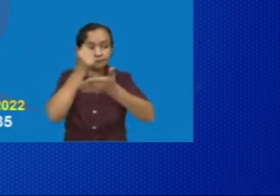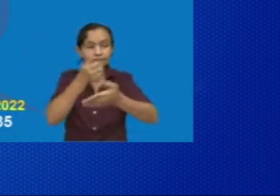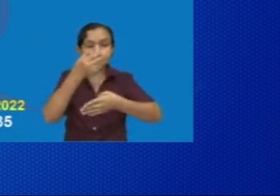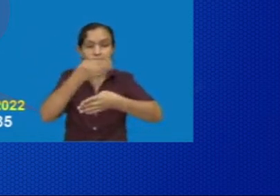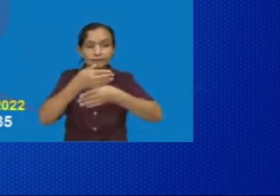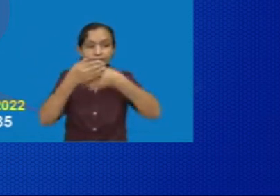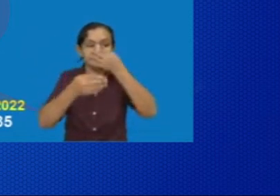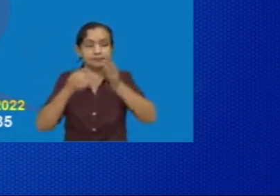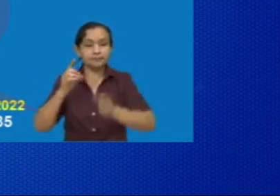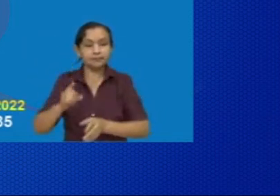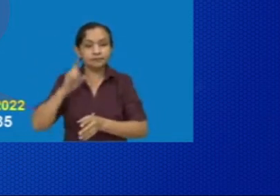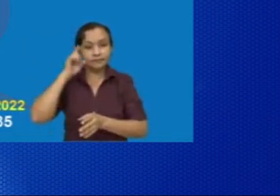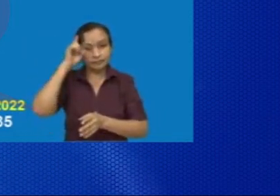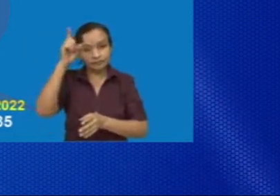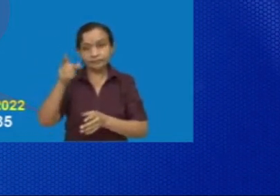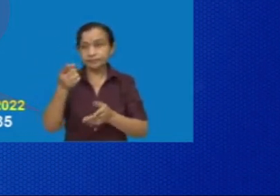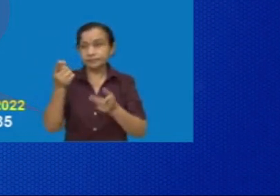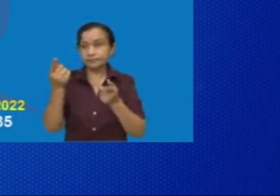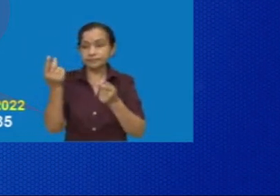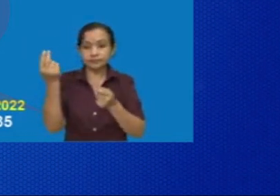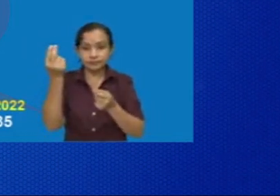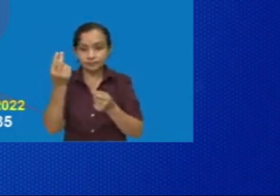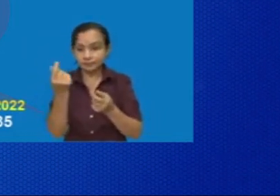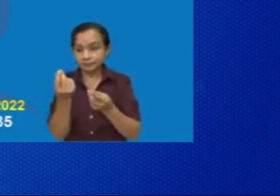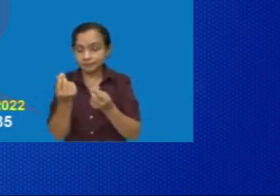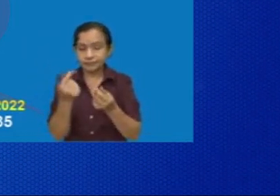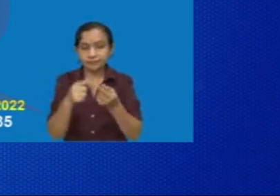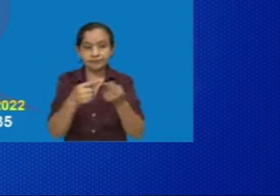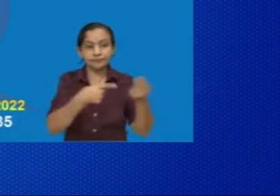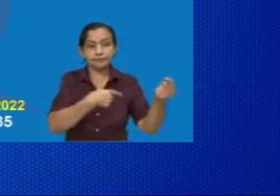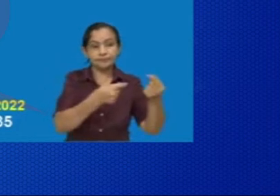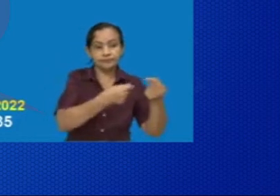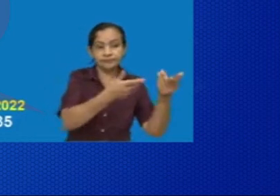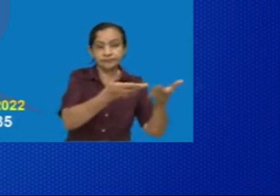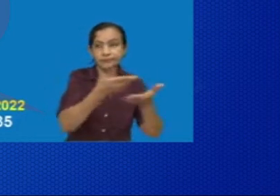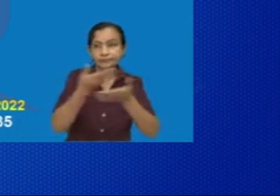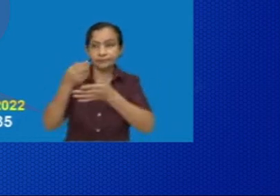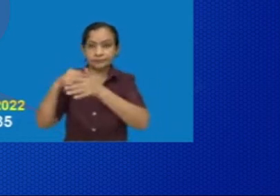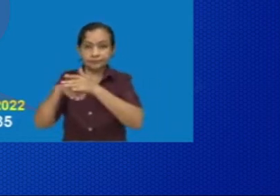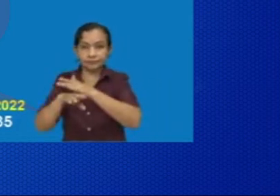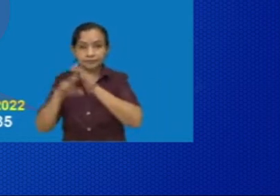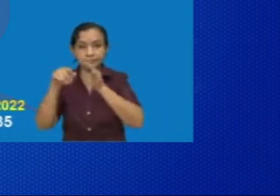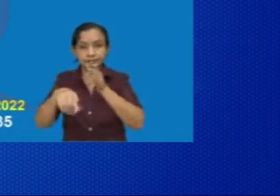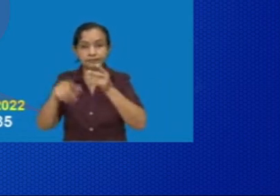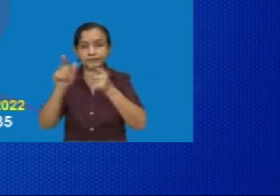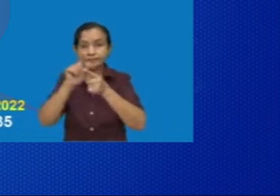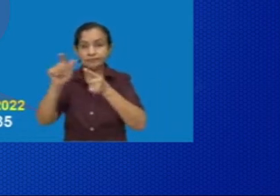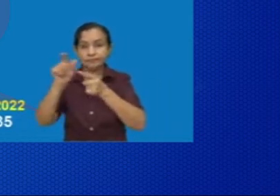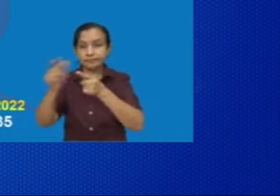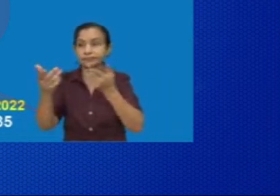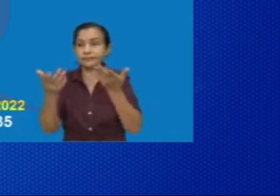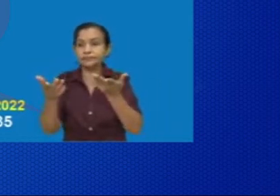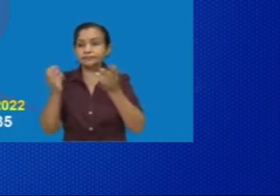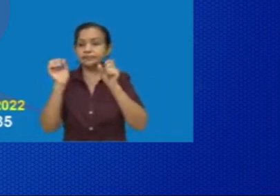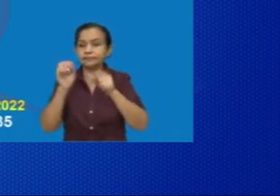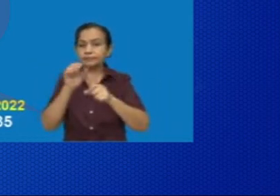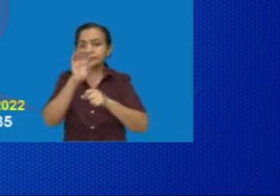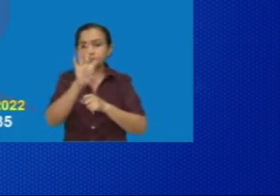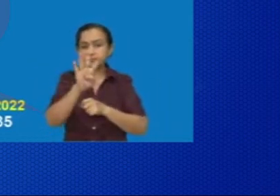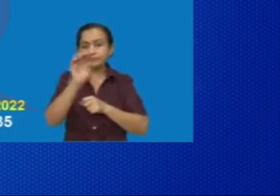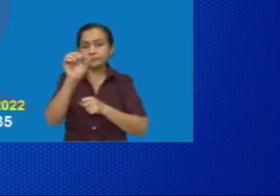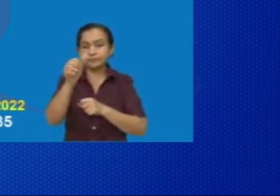estamos desarrollando, las utilidades que acabamos de tener en este periodo y una disponibilidad de